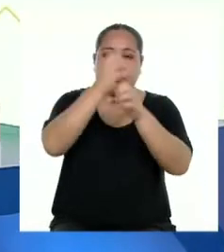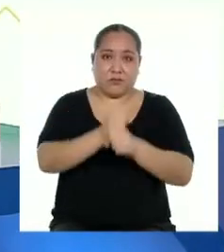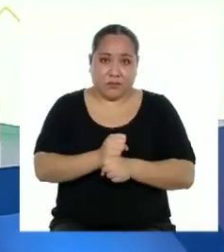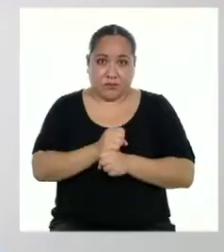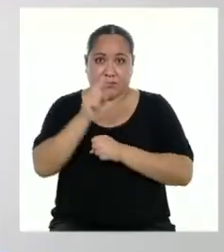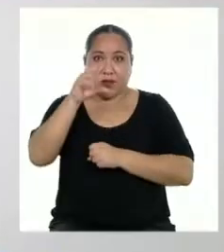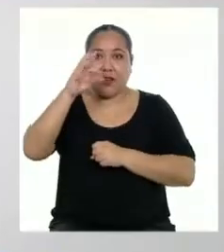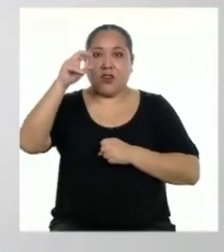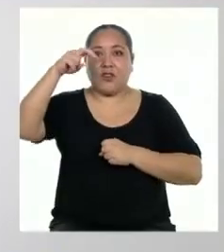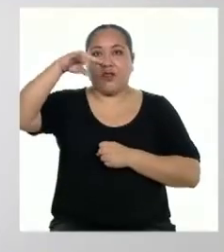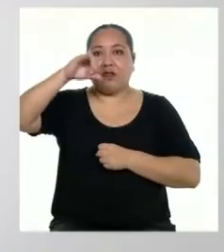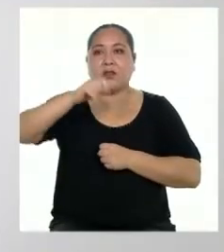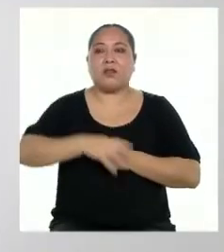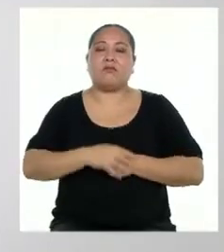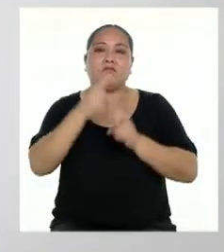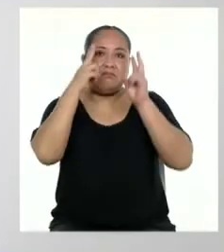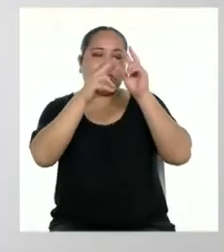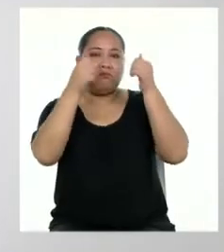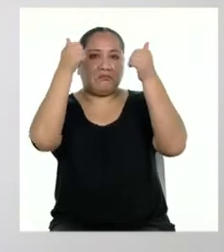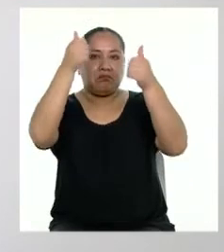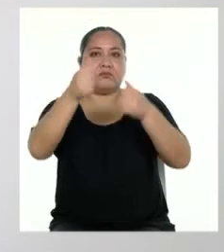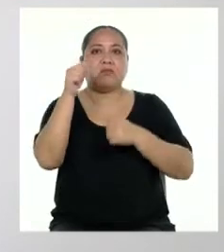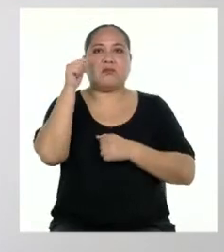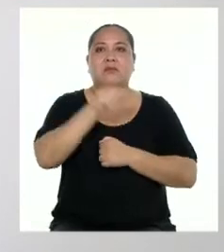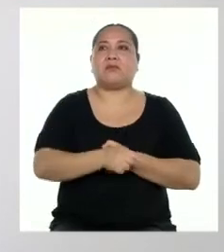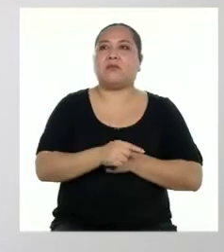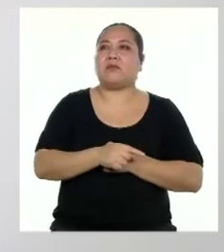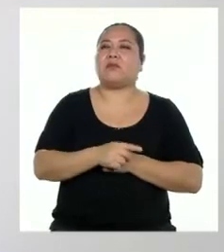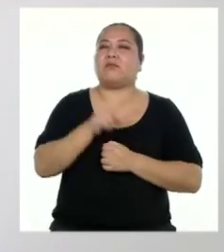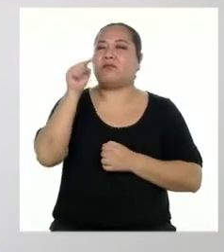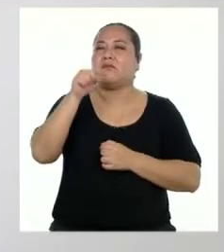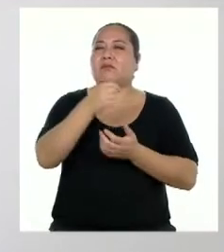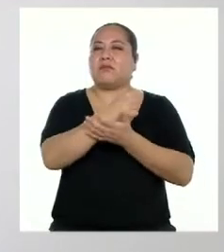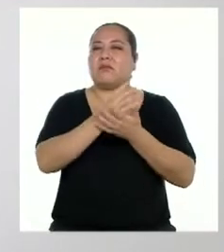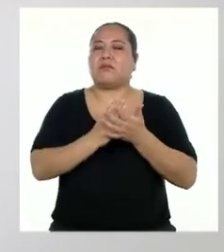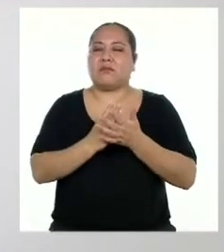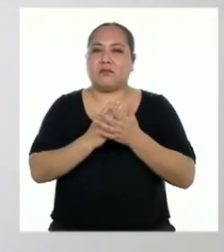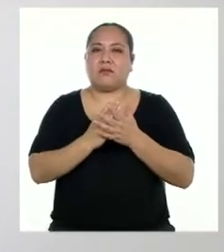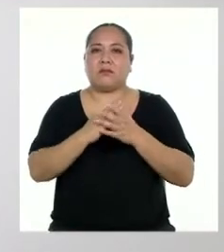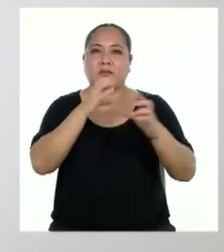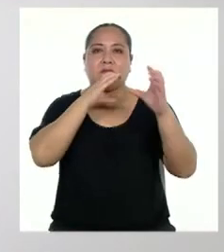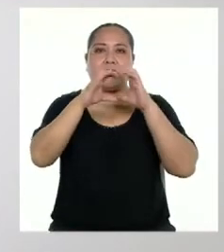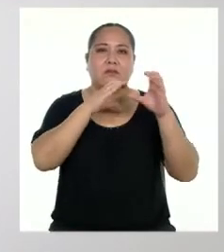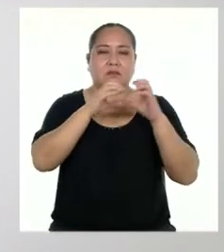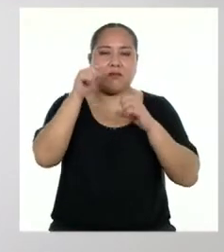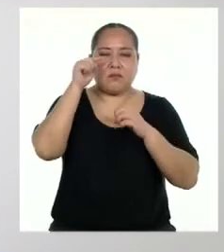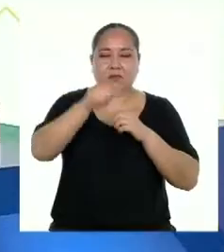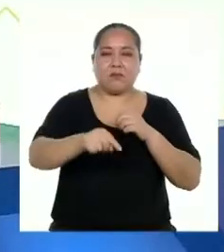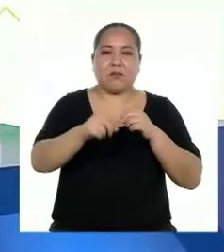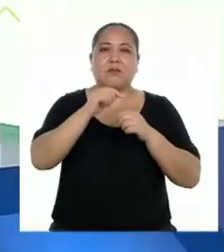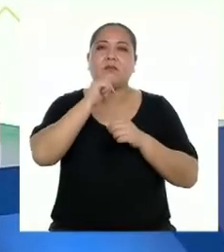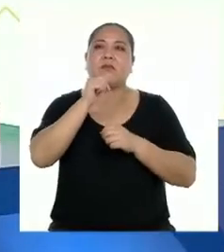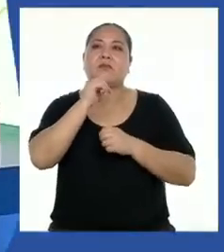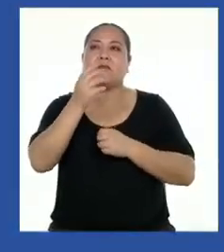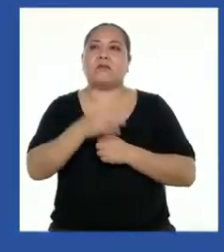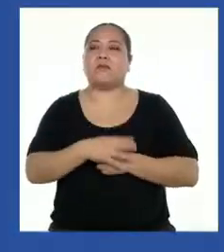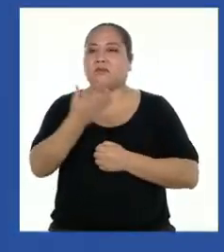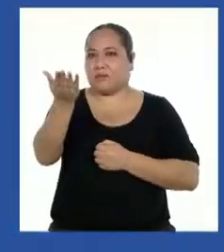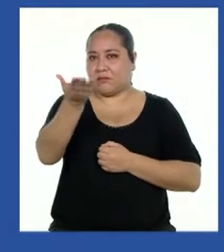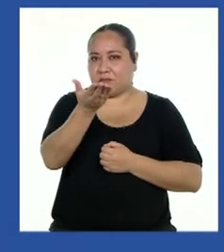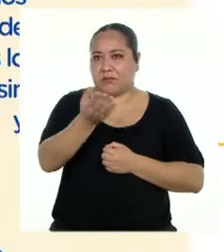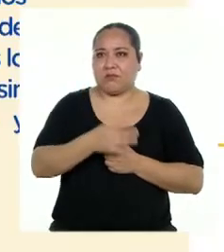de la crónica? Me parece bien. Ese es justo el espacio para hablar de las tareas pendientes. ¡Ahí va!